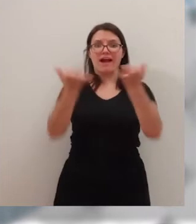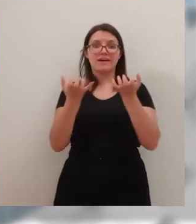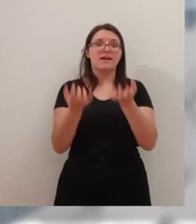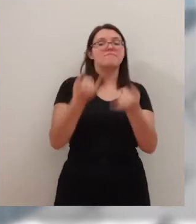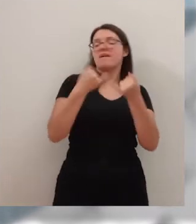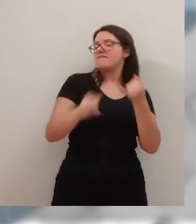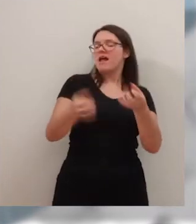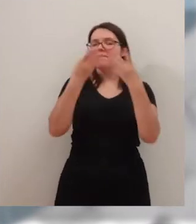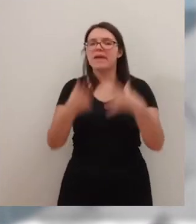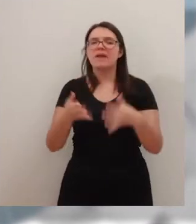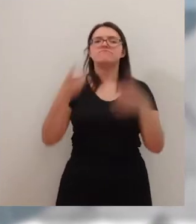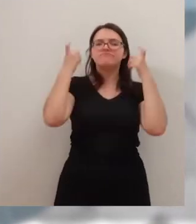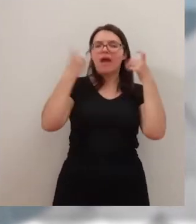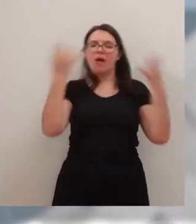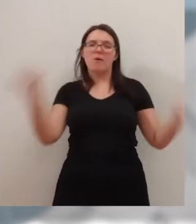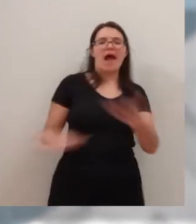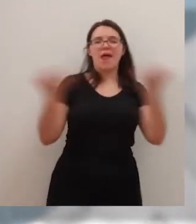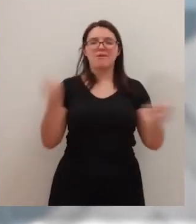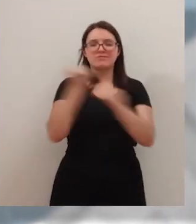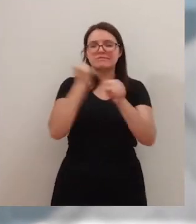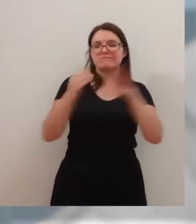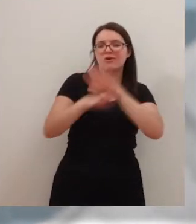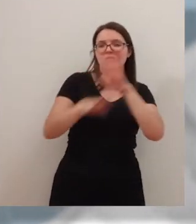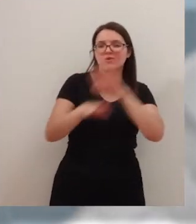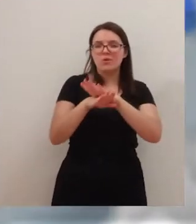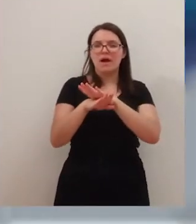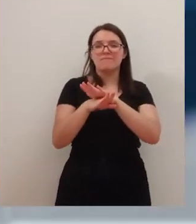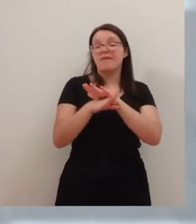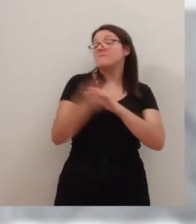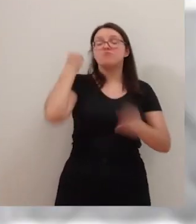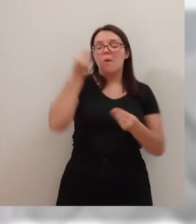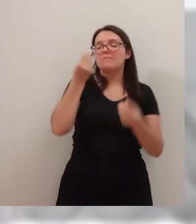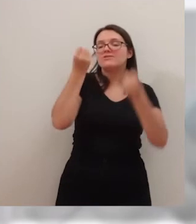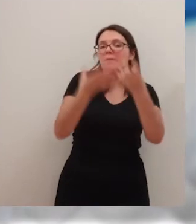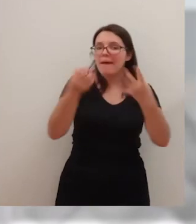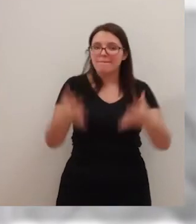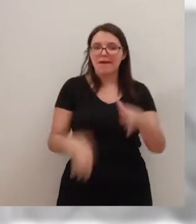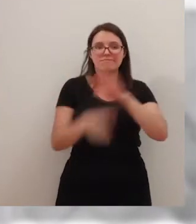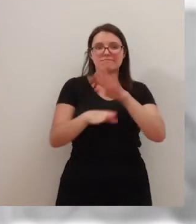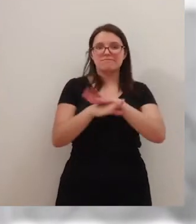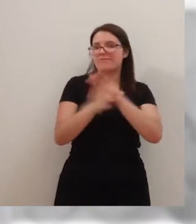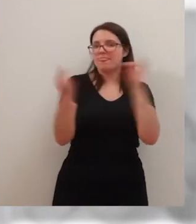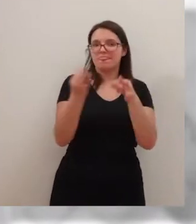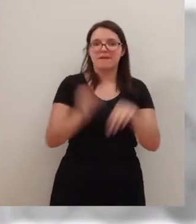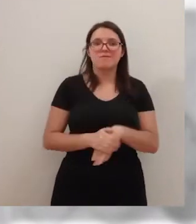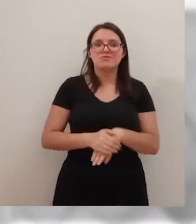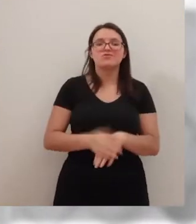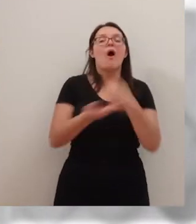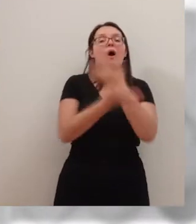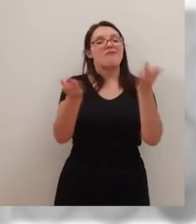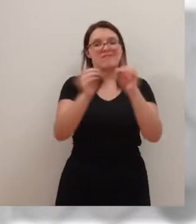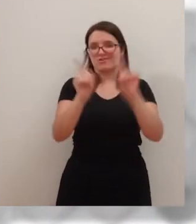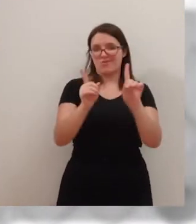a seguir trabajando sobre esa línea de trabajo y creo que vamos bien, que tenemos que seguir, no podemos confiarnos